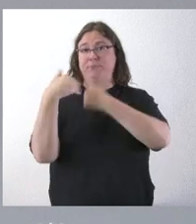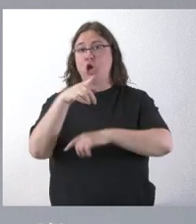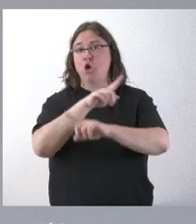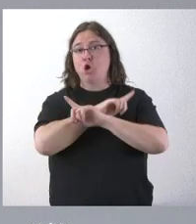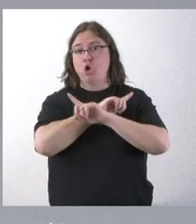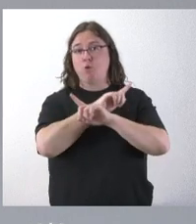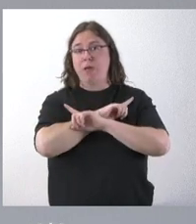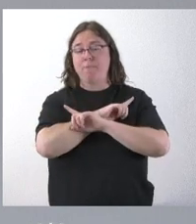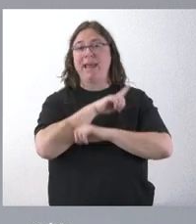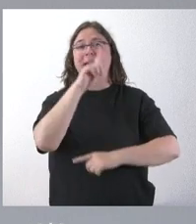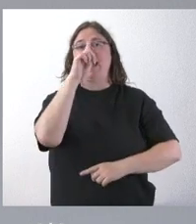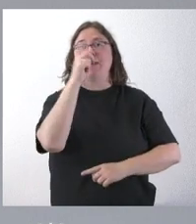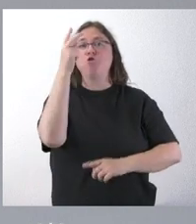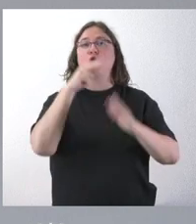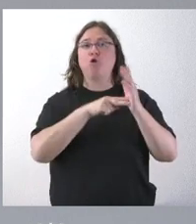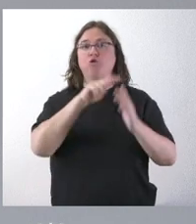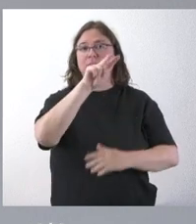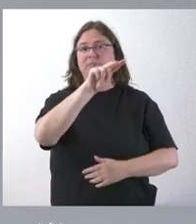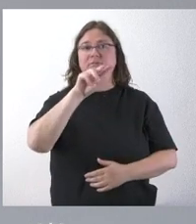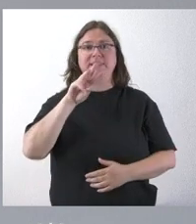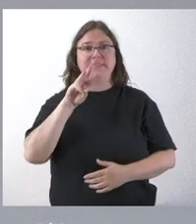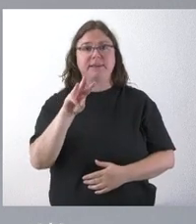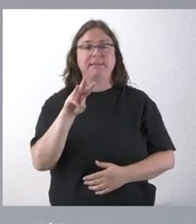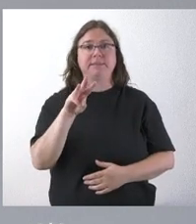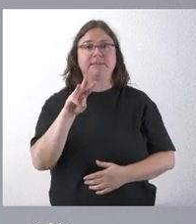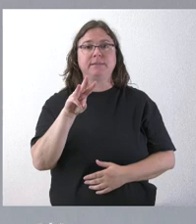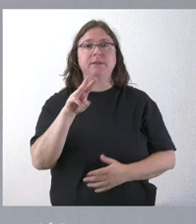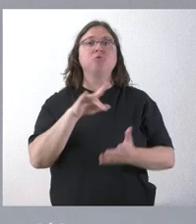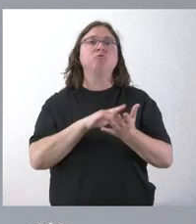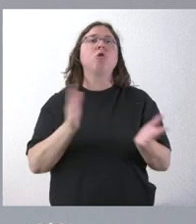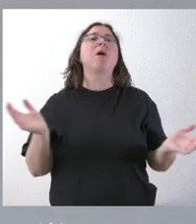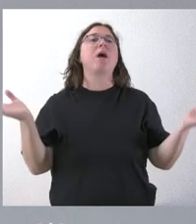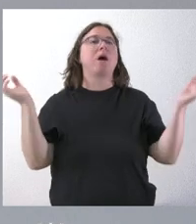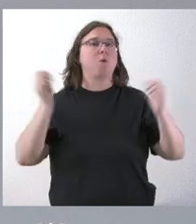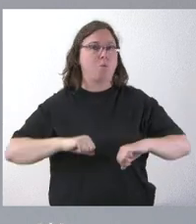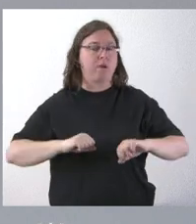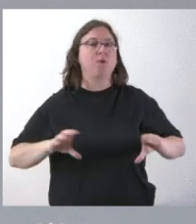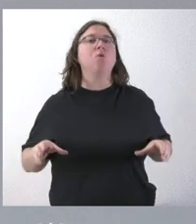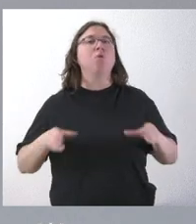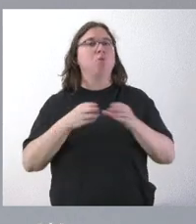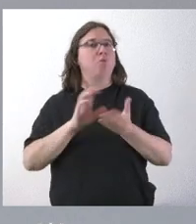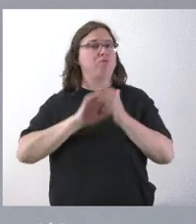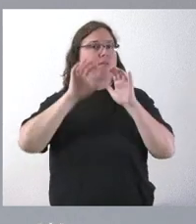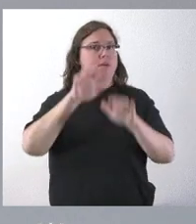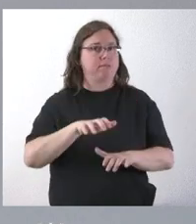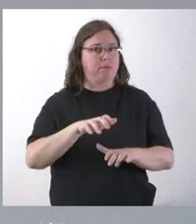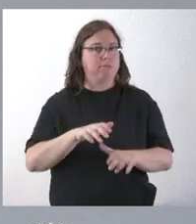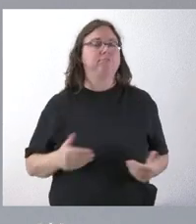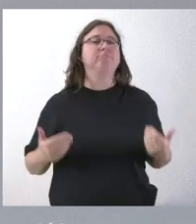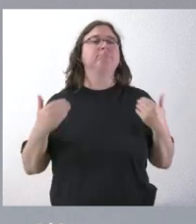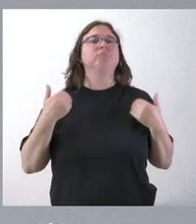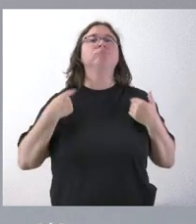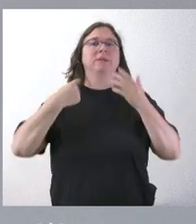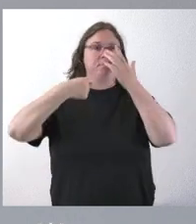2023 hubo un acuerdo de la Junta de Castilla y León del que dio cuenta el propio presidente